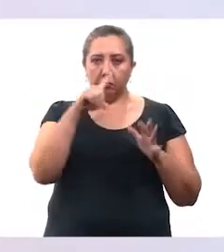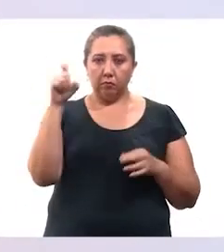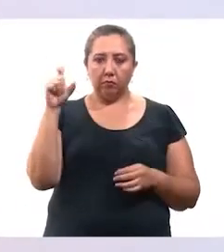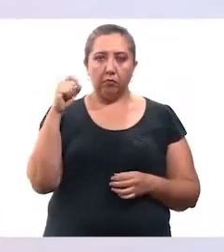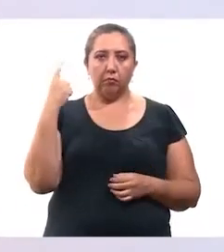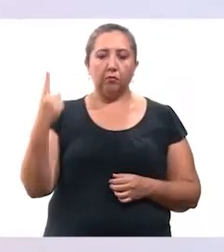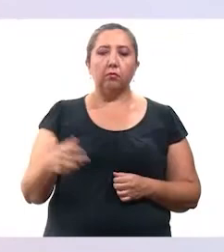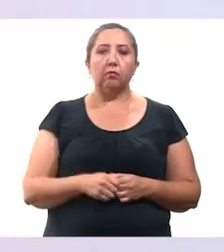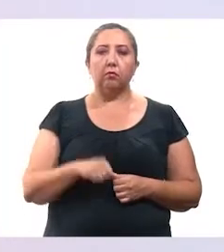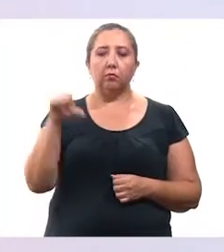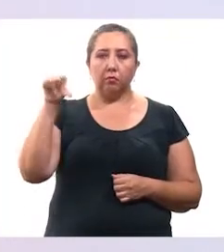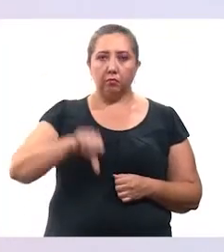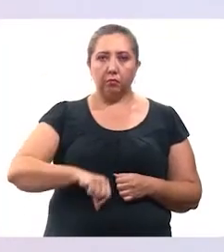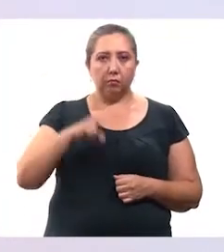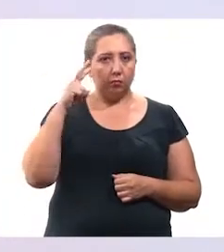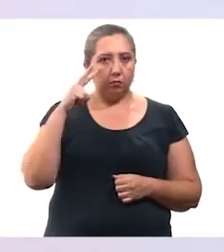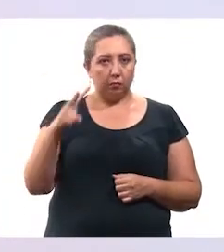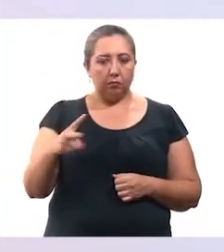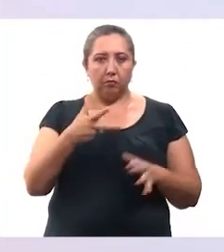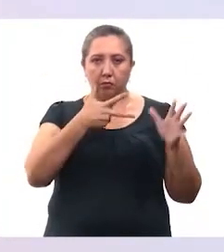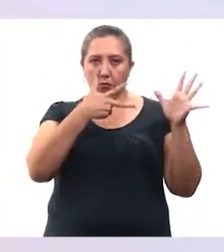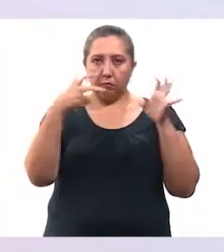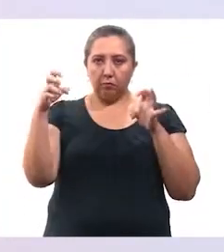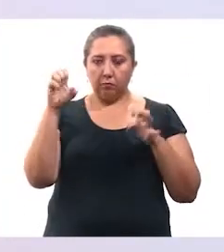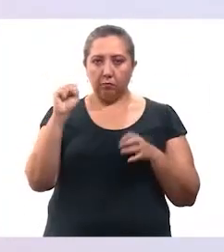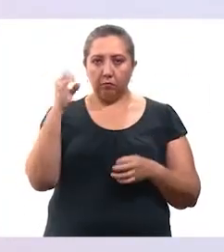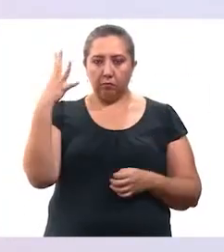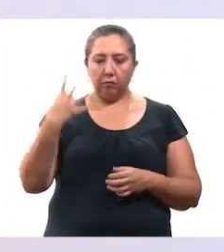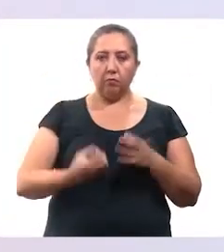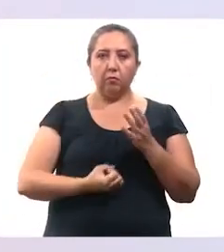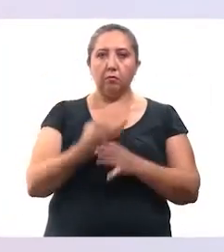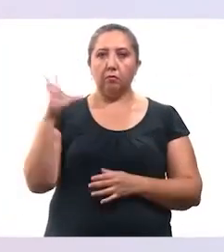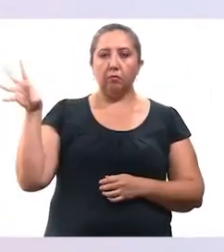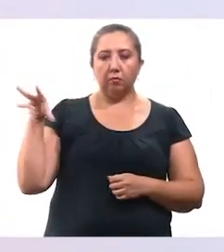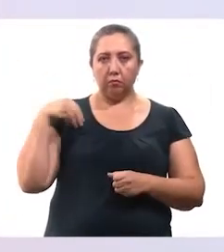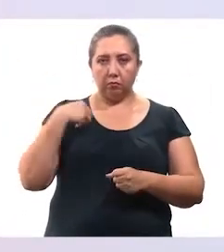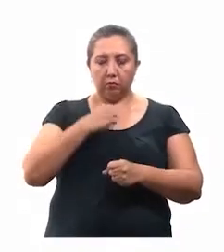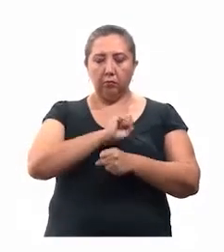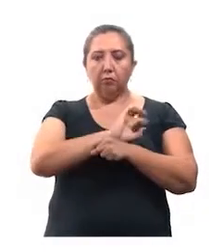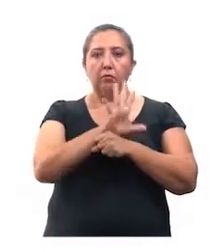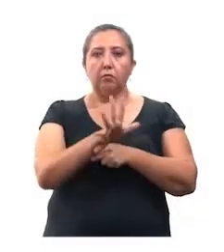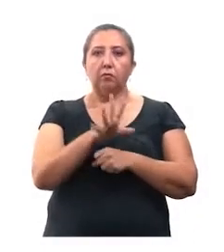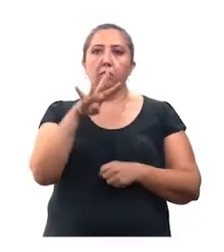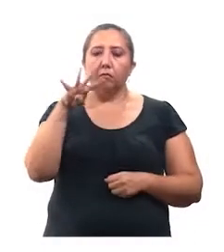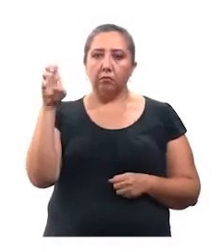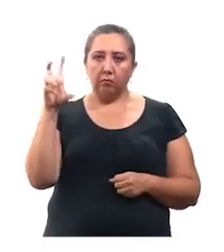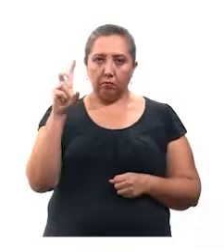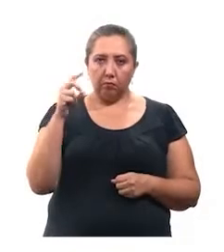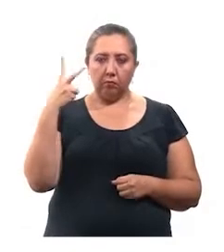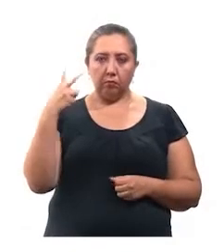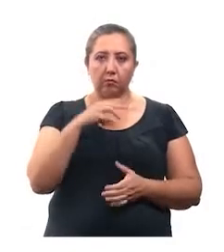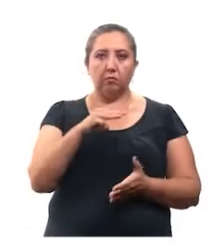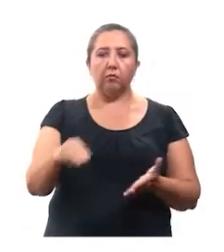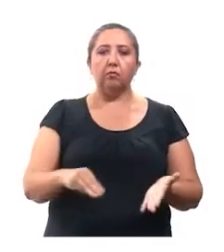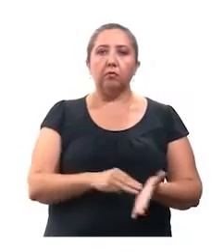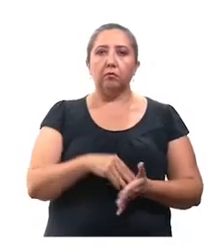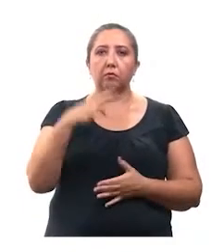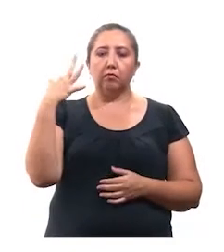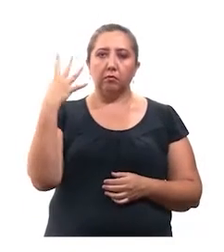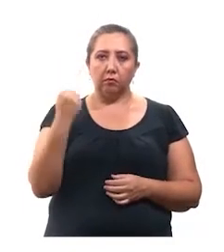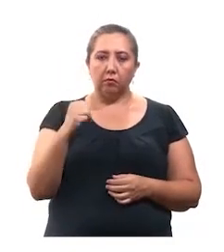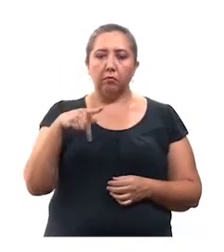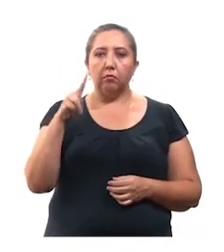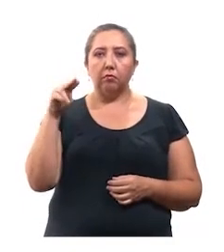motul, 6 kakalchen, bechansenotillo, kankantule, akil, halacho, mokocha, etel tzu kaka, o oštule espite, etel